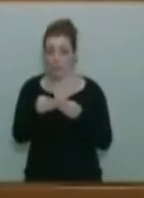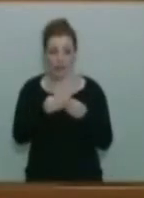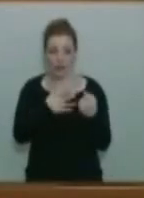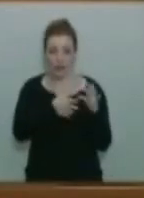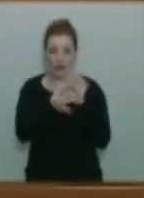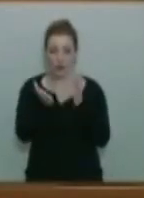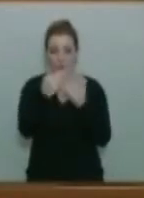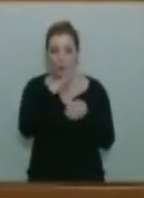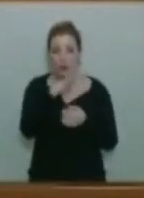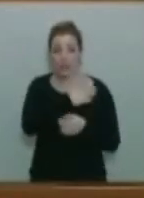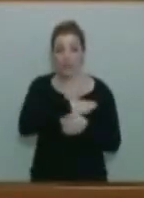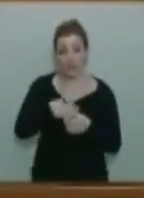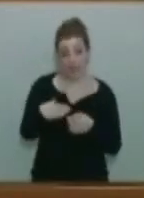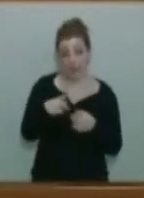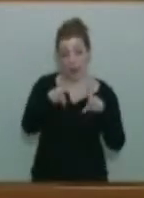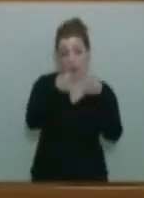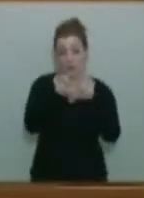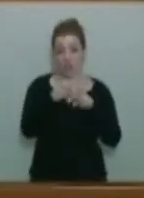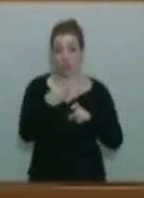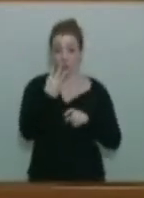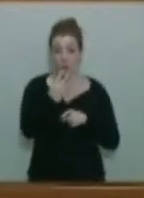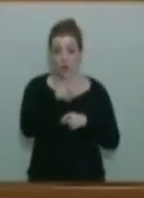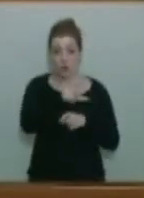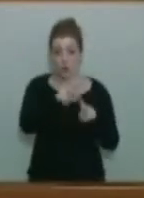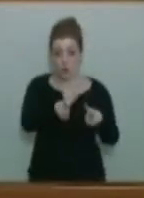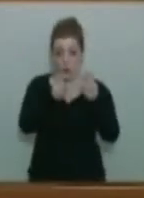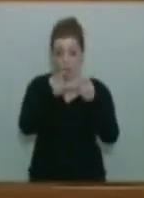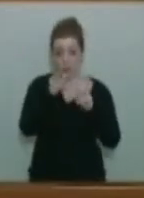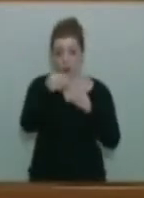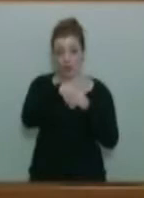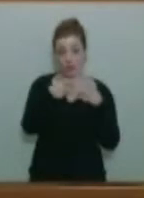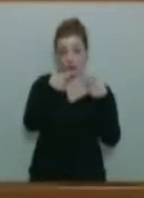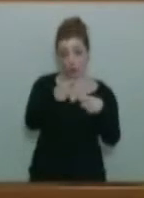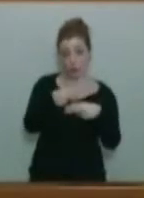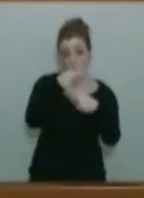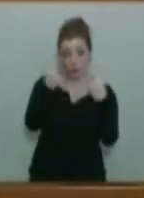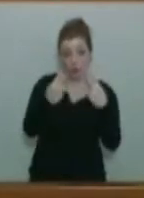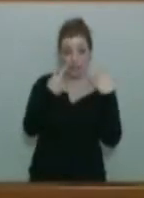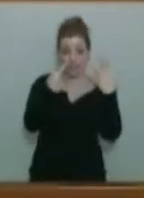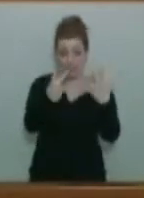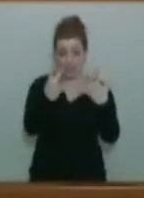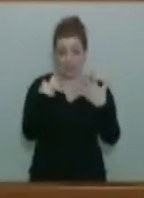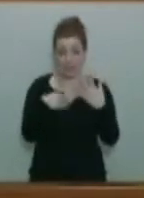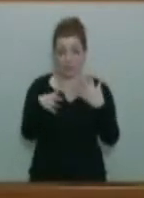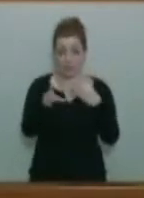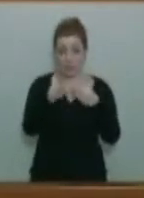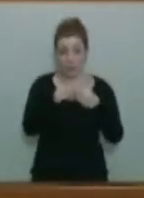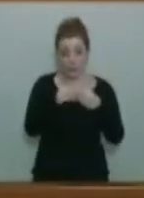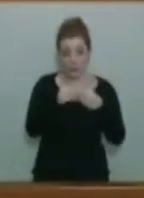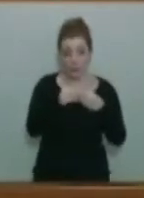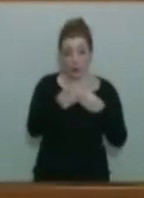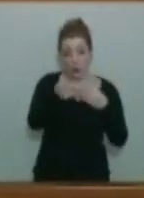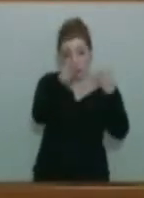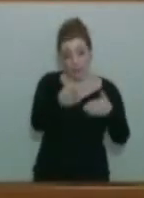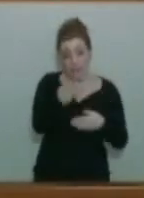incorporar cuatro nuevos entes a esa reforma del sector público, de siete que ya estaban recogidos. Ustedes quieren incorporar cuatro